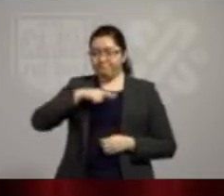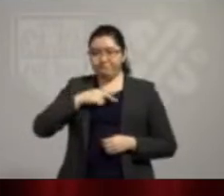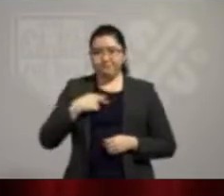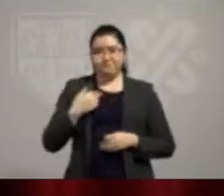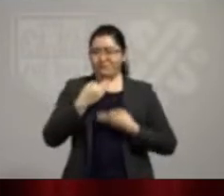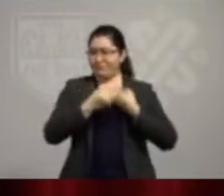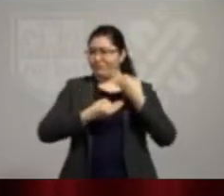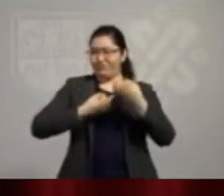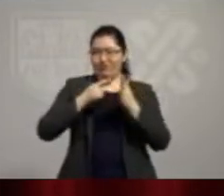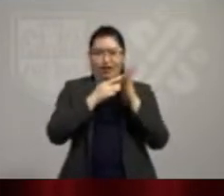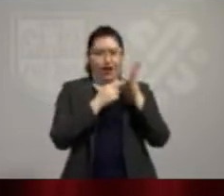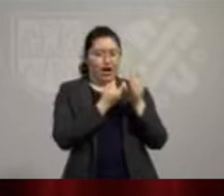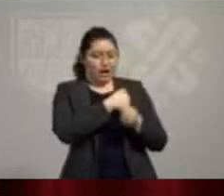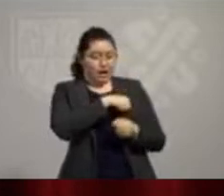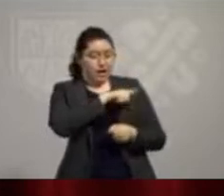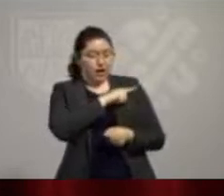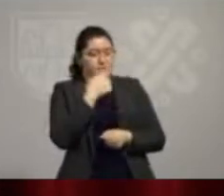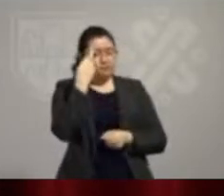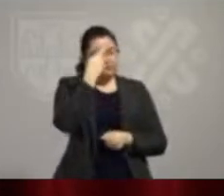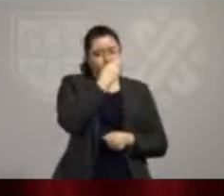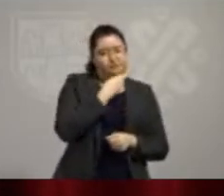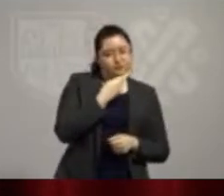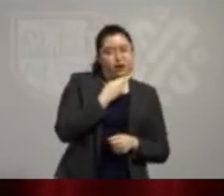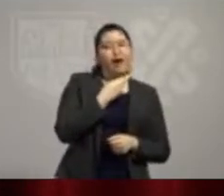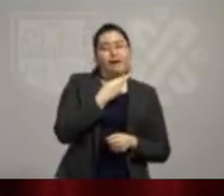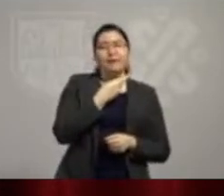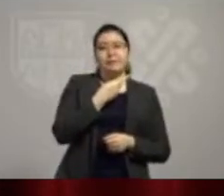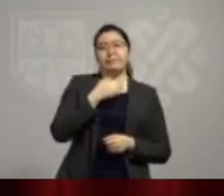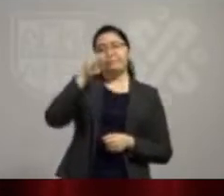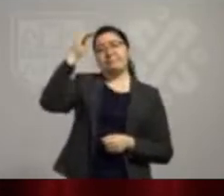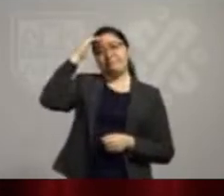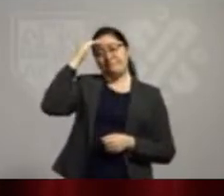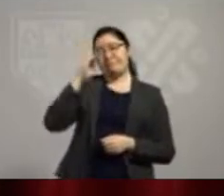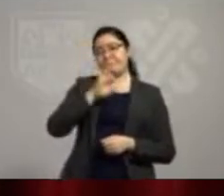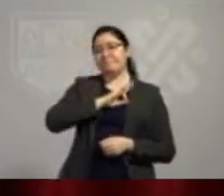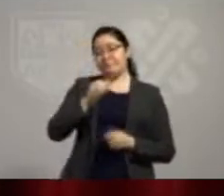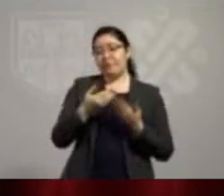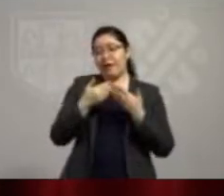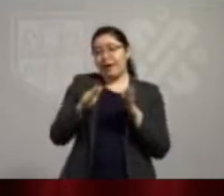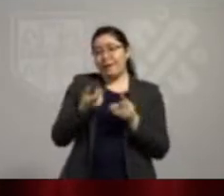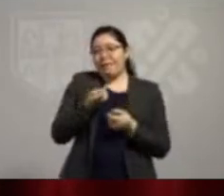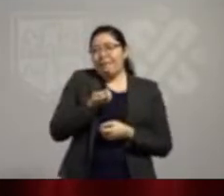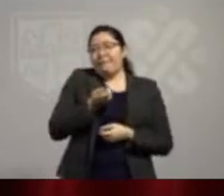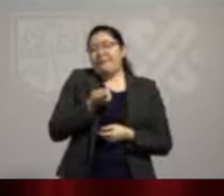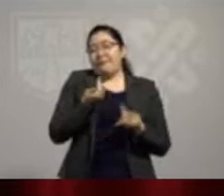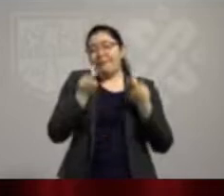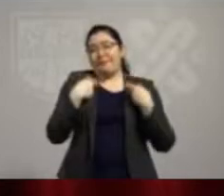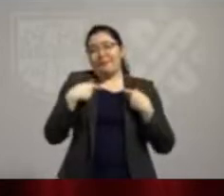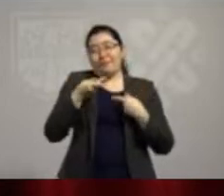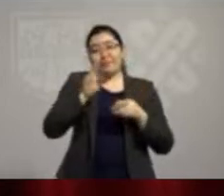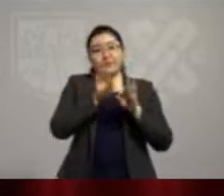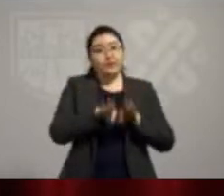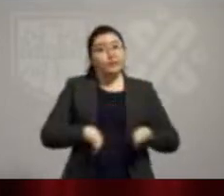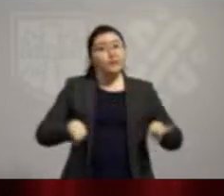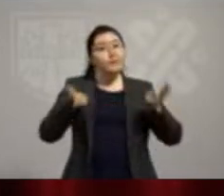sanitarios, consideramos que es factible abrirla, son pocas personas, pero es muy importante para la